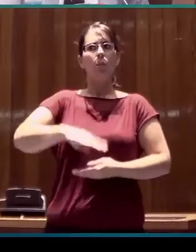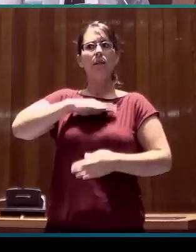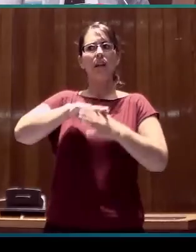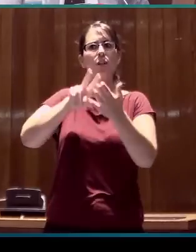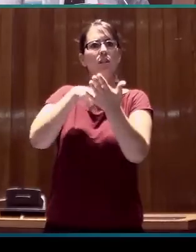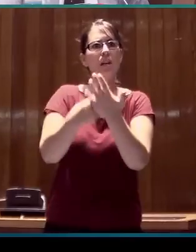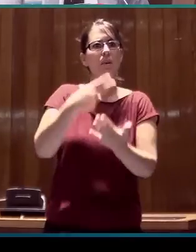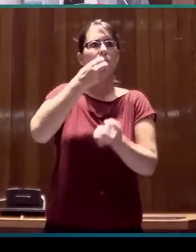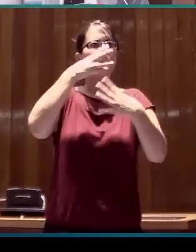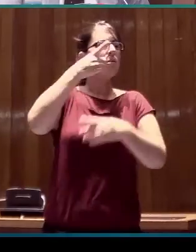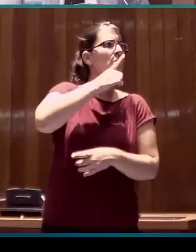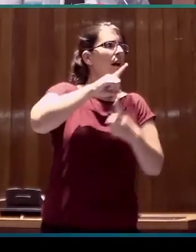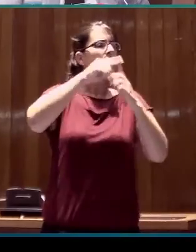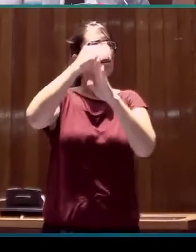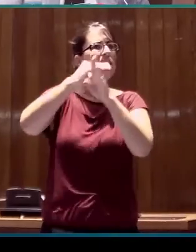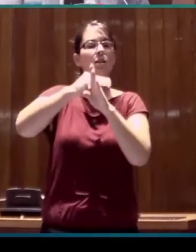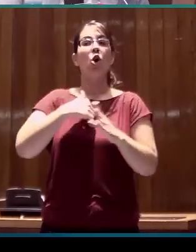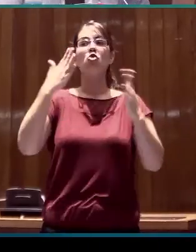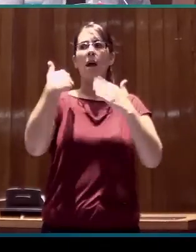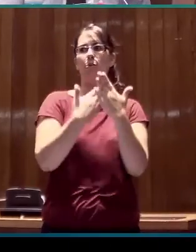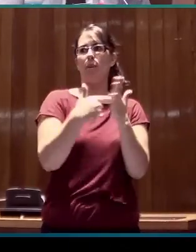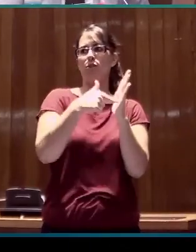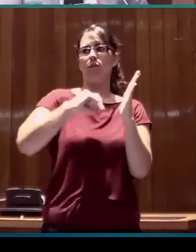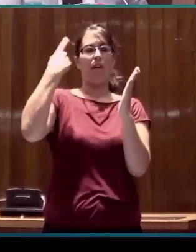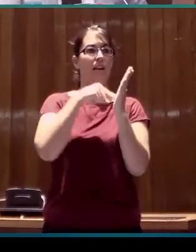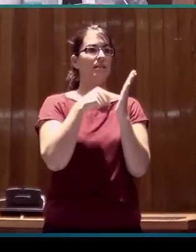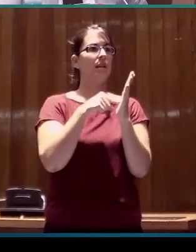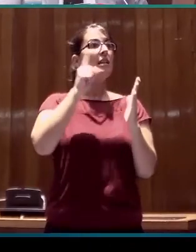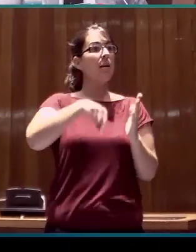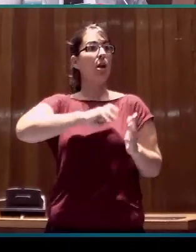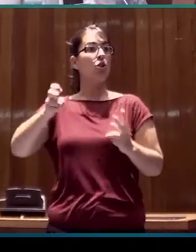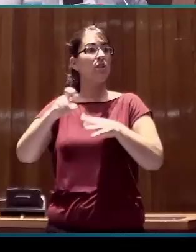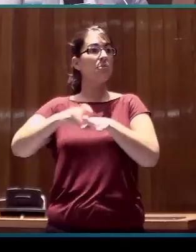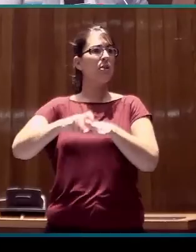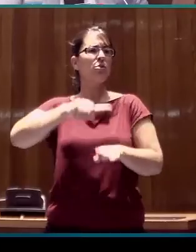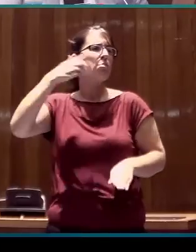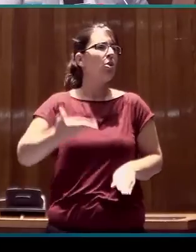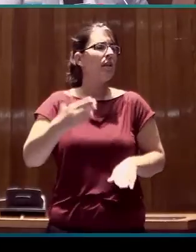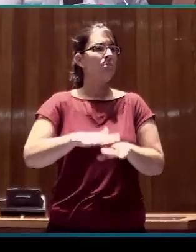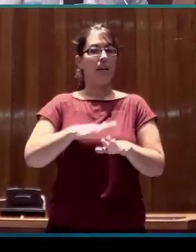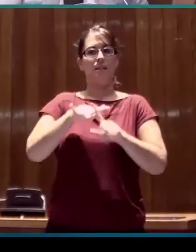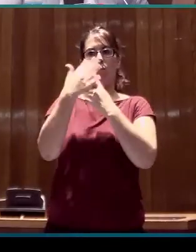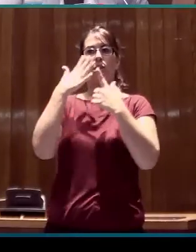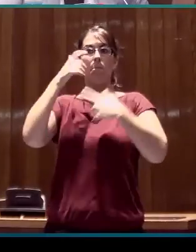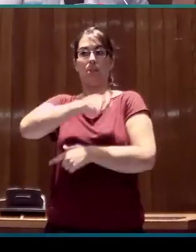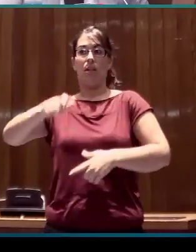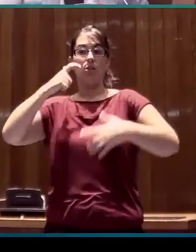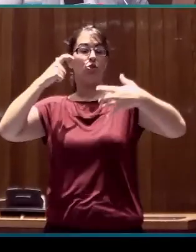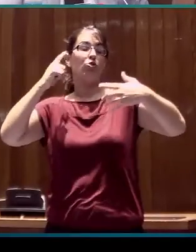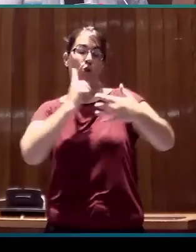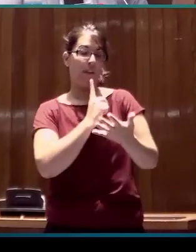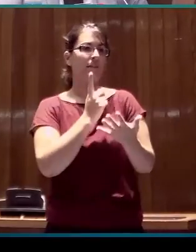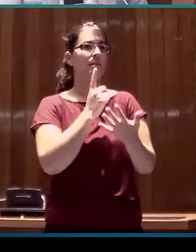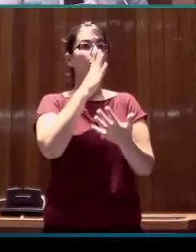Junto a esto, existen otros aspectos muy relevantes para la realidad de las personas sordas. Por ejemplo, el hecho de que no tenemos pruebas